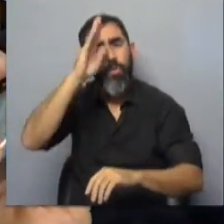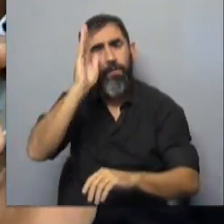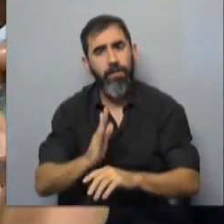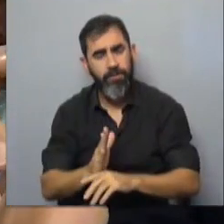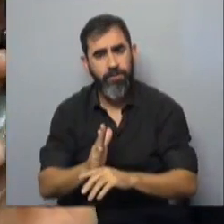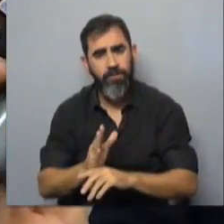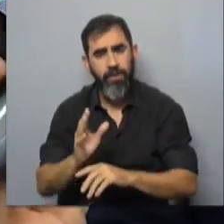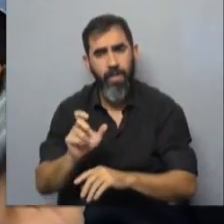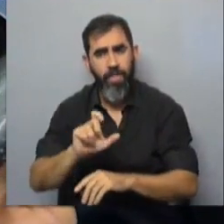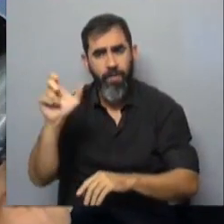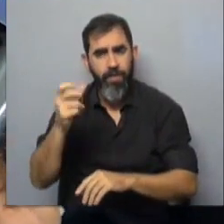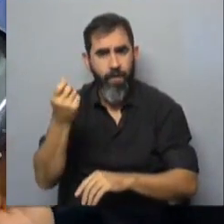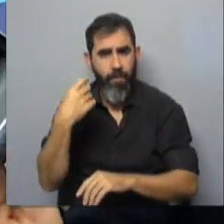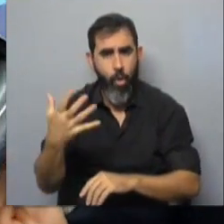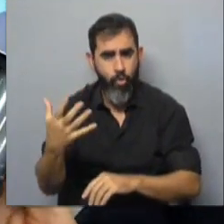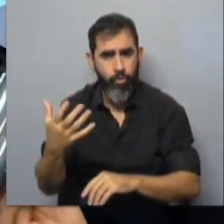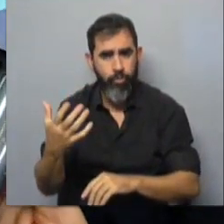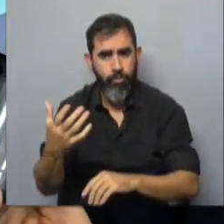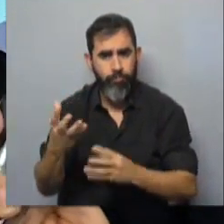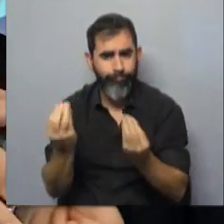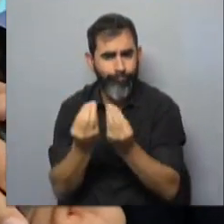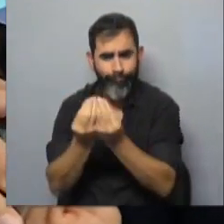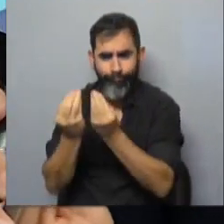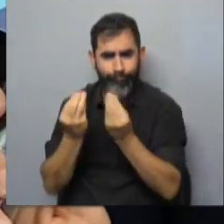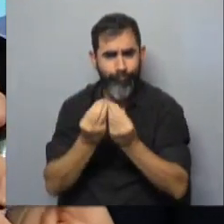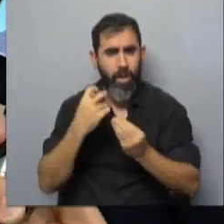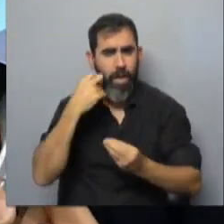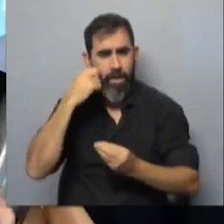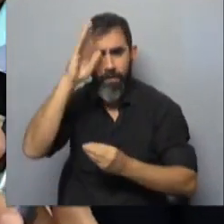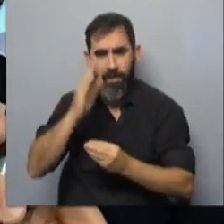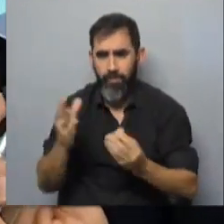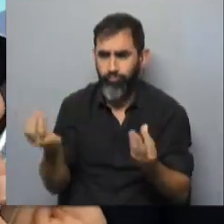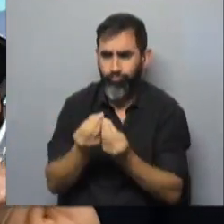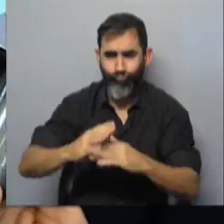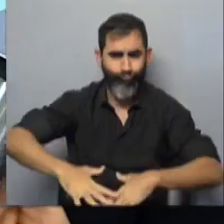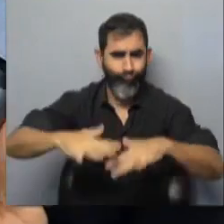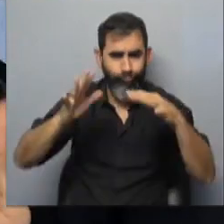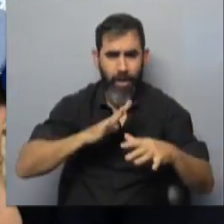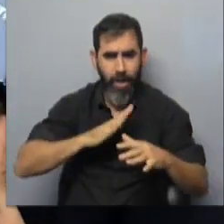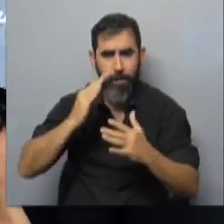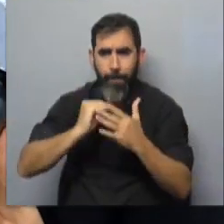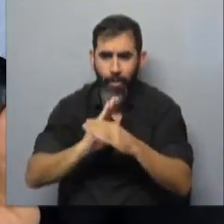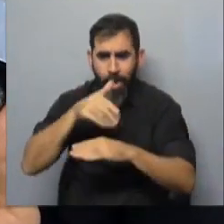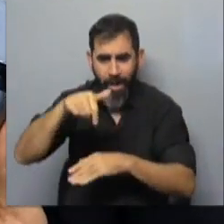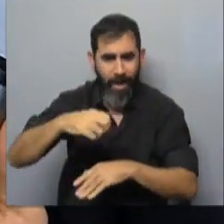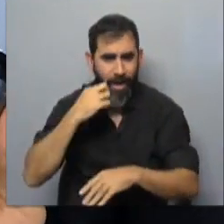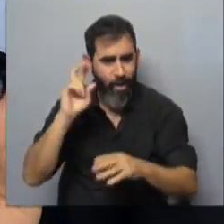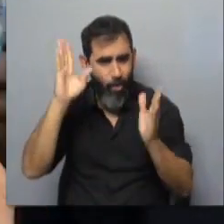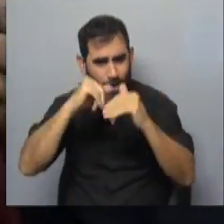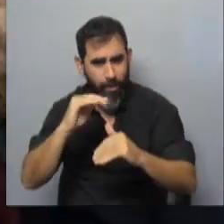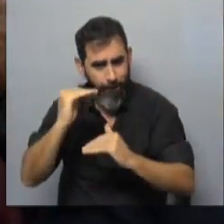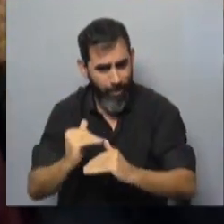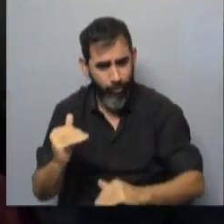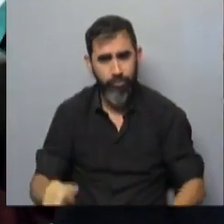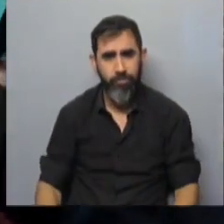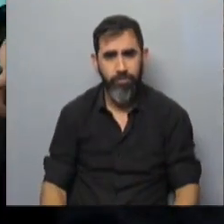y la diferencia de costos, ¿se va a inundar la plaza local con mercadería brasileña? O sea, ¿el uruguayo va a tener menos acceso a la carne uruguaya que se va a exportar